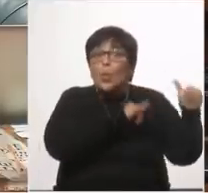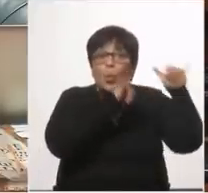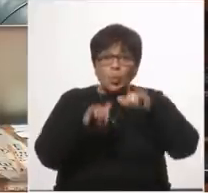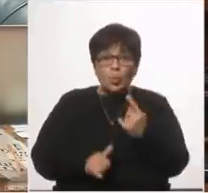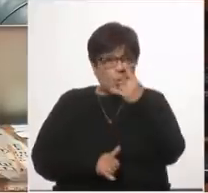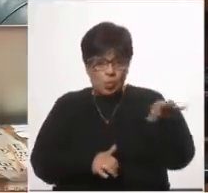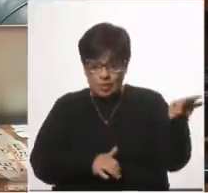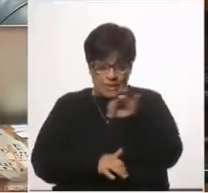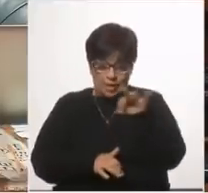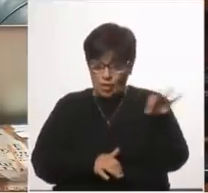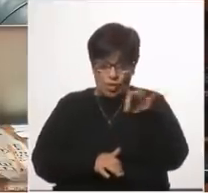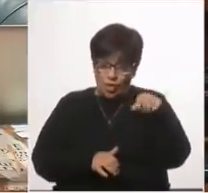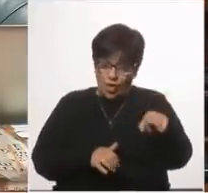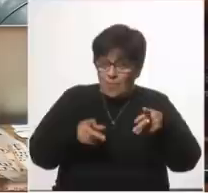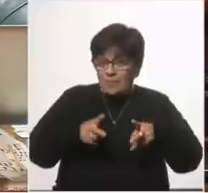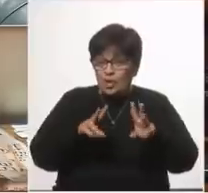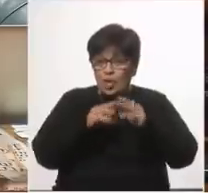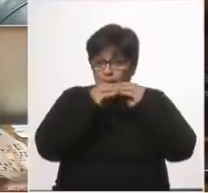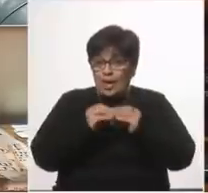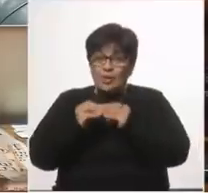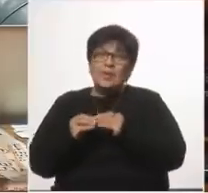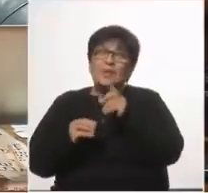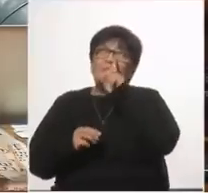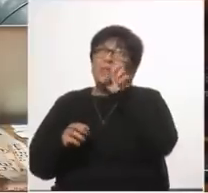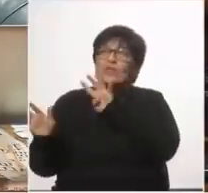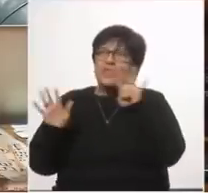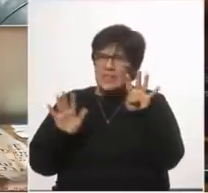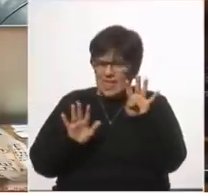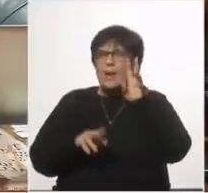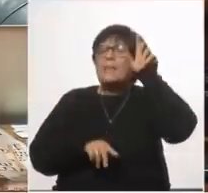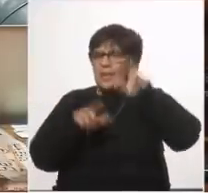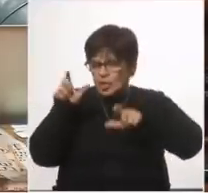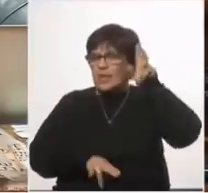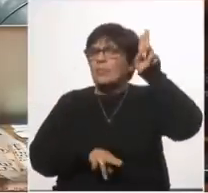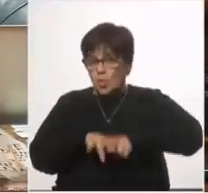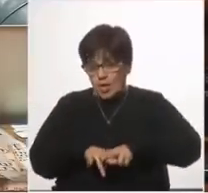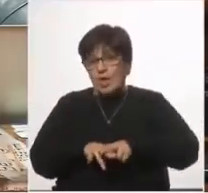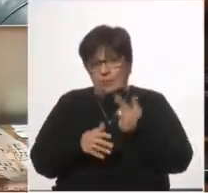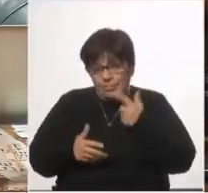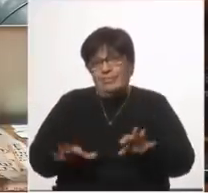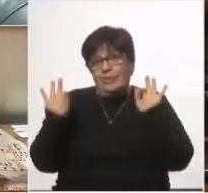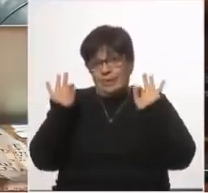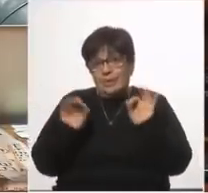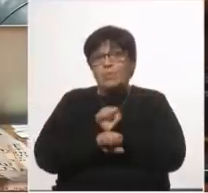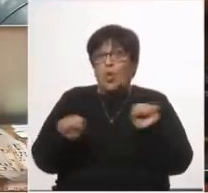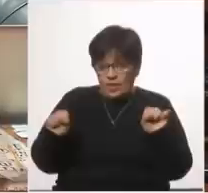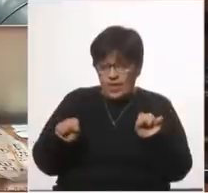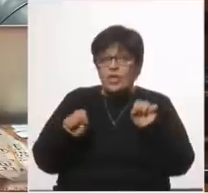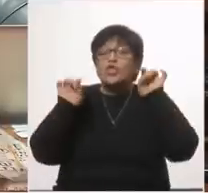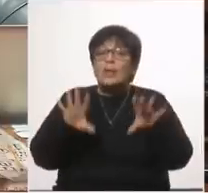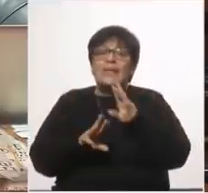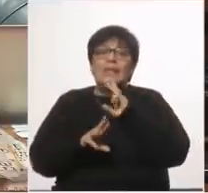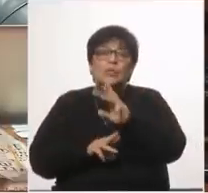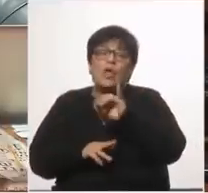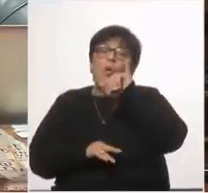en nuestra metodología de cálculo 1900 muertes evitables solo el efecto mayo y parte